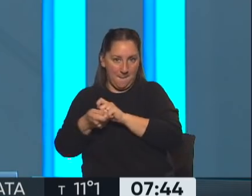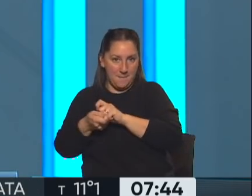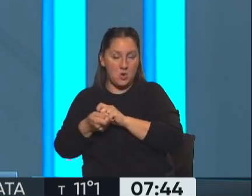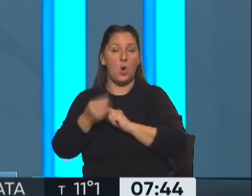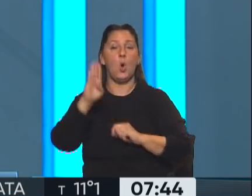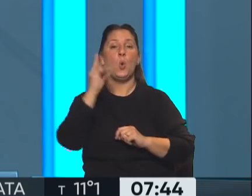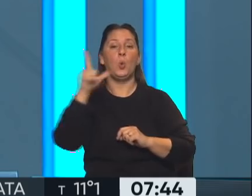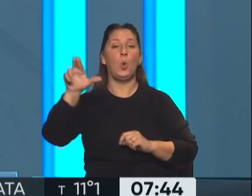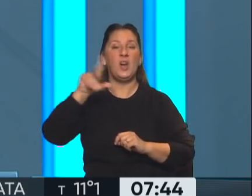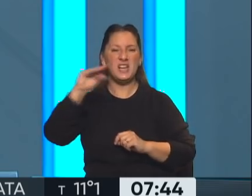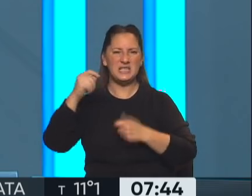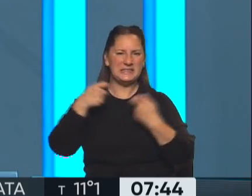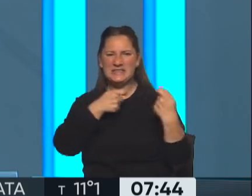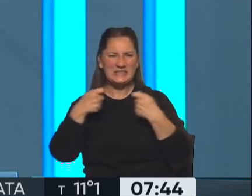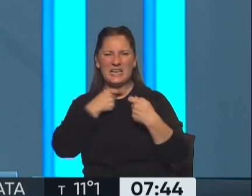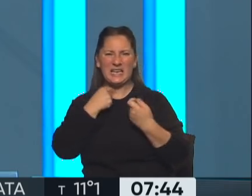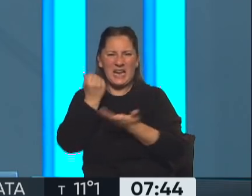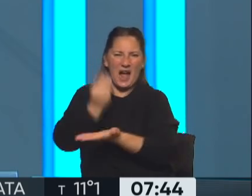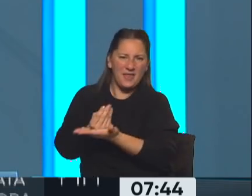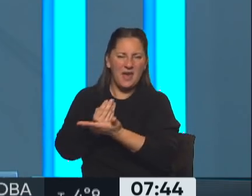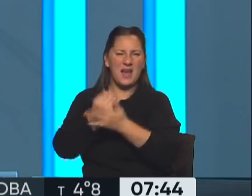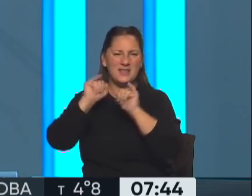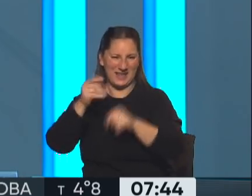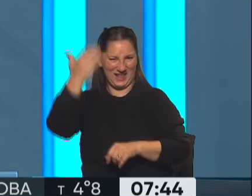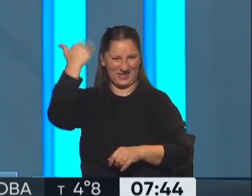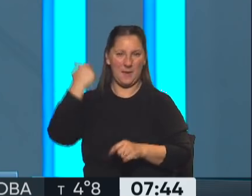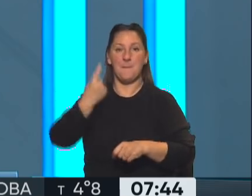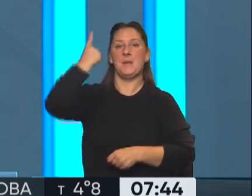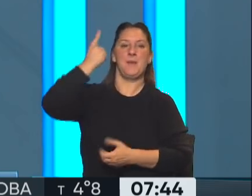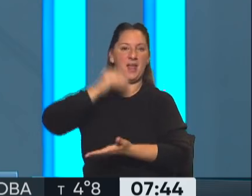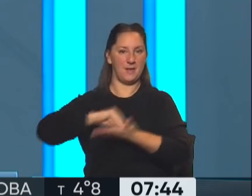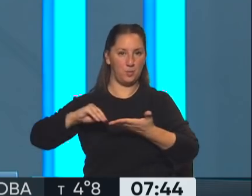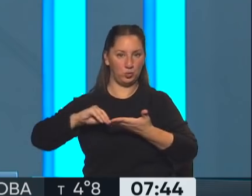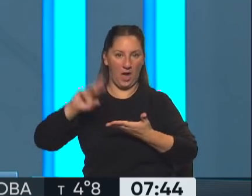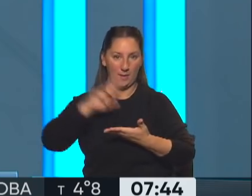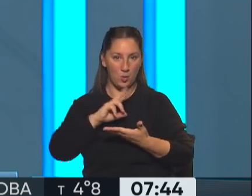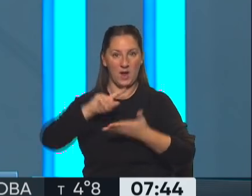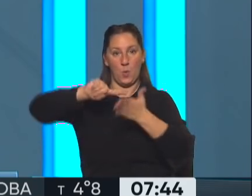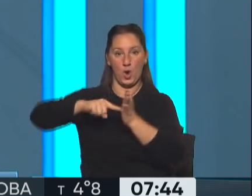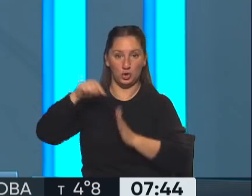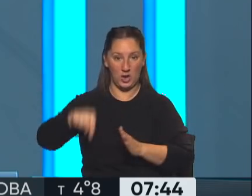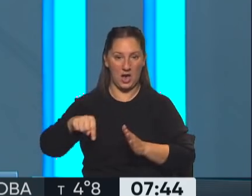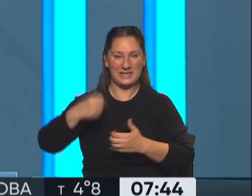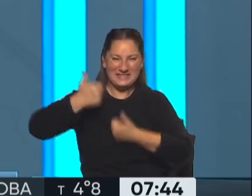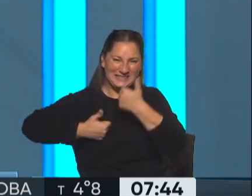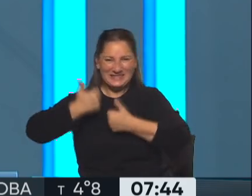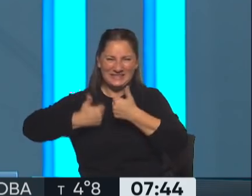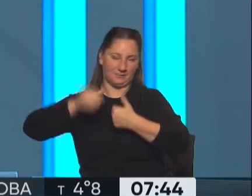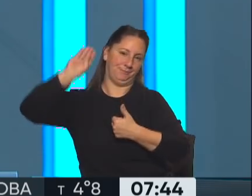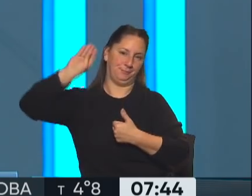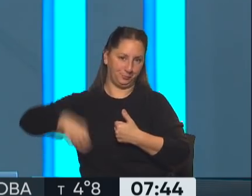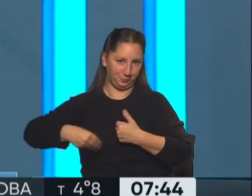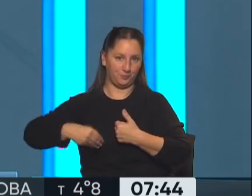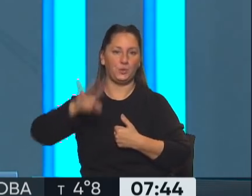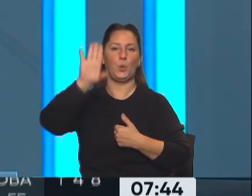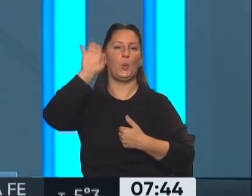Patricia Bullrich tironeaba para ser candidata, recuerdan ustedes, primera candidata a diputada nacional en la ciudad de Buenos Aires, pulseada que finalmente perdió